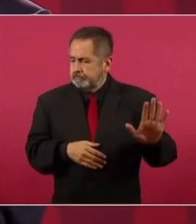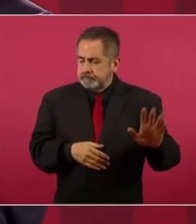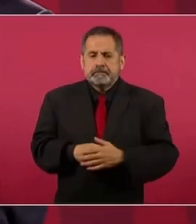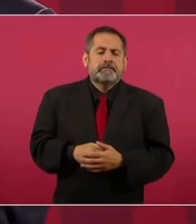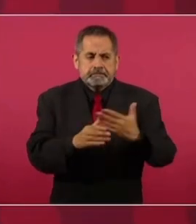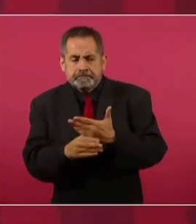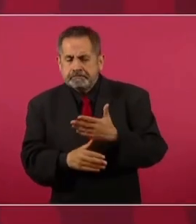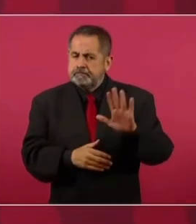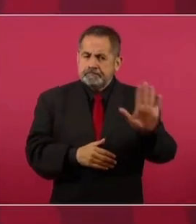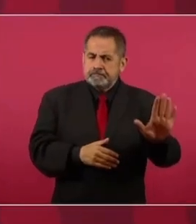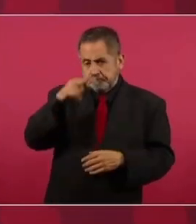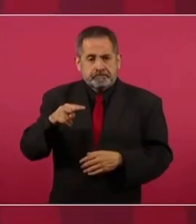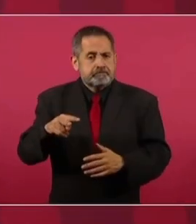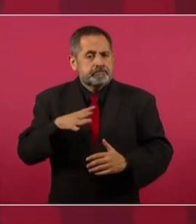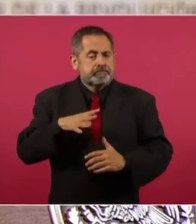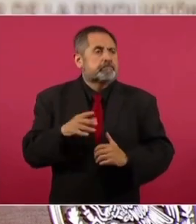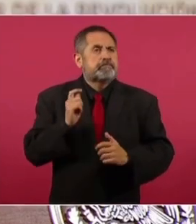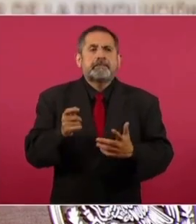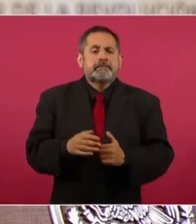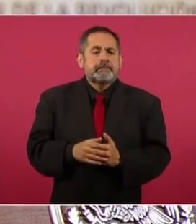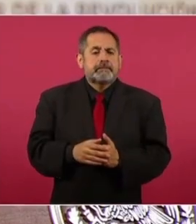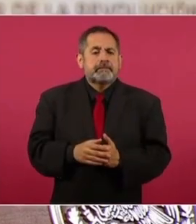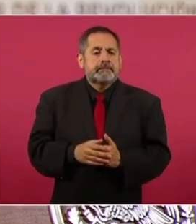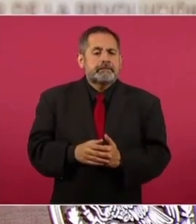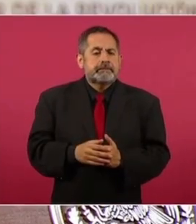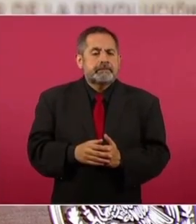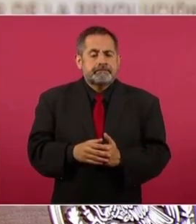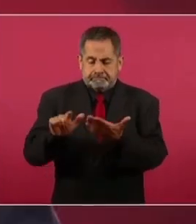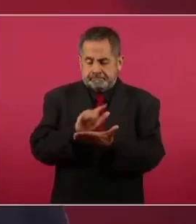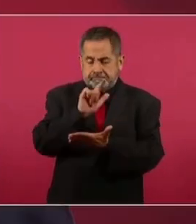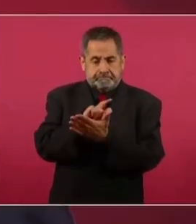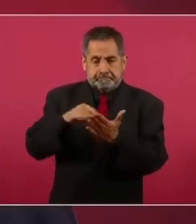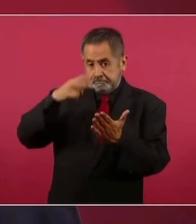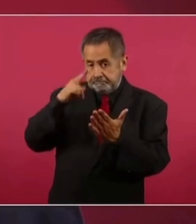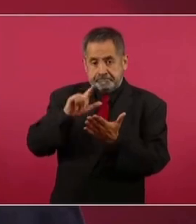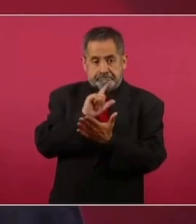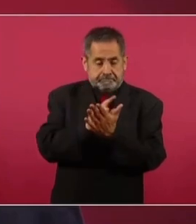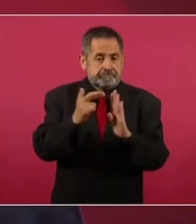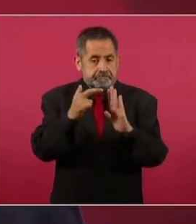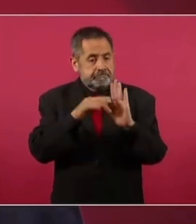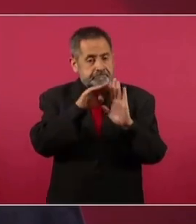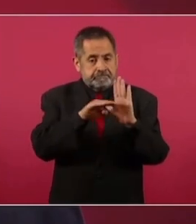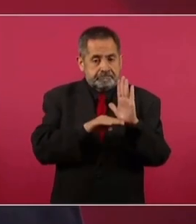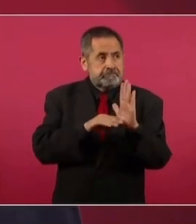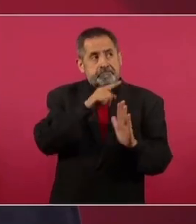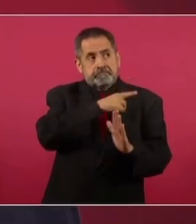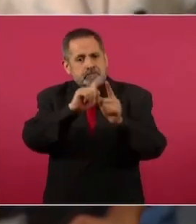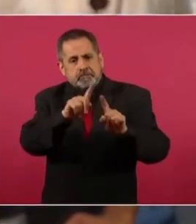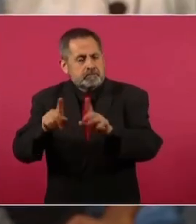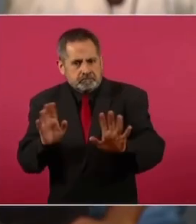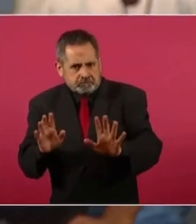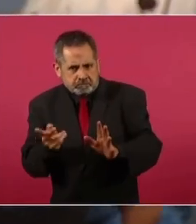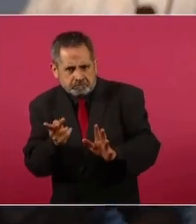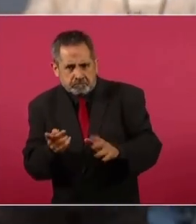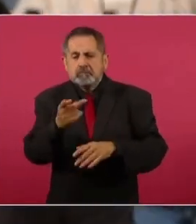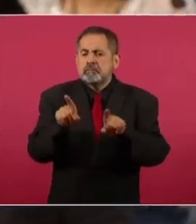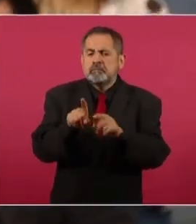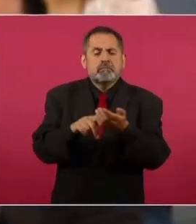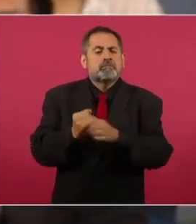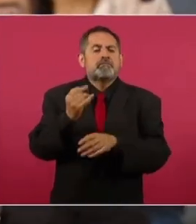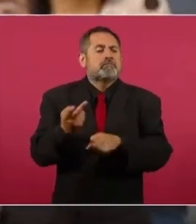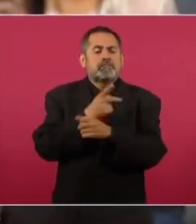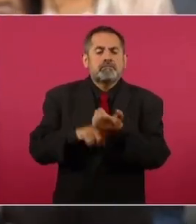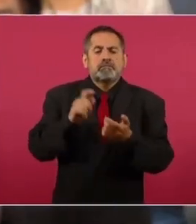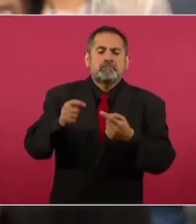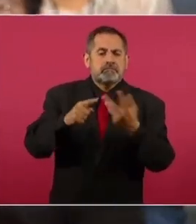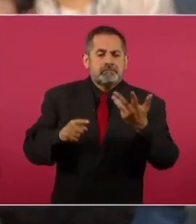nada más que ya hay una ley, hay un marco legal que se ha respetado. Voy a preguntar también cómo se definió o si se definió